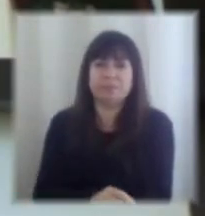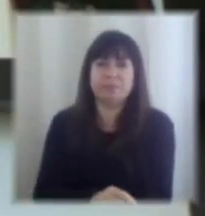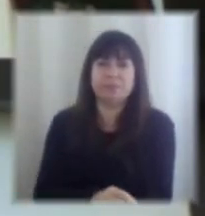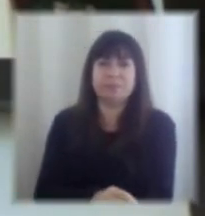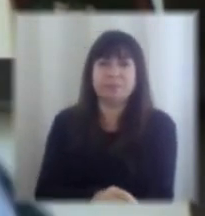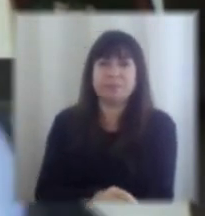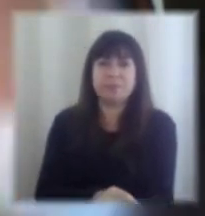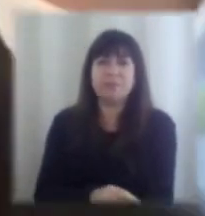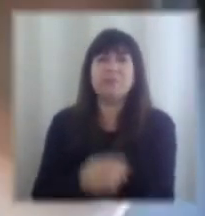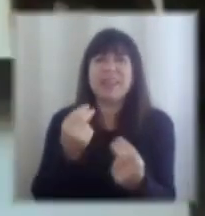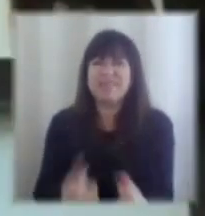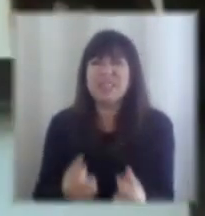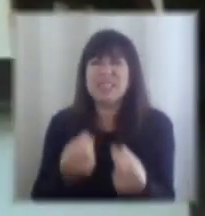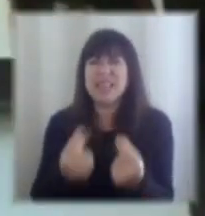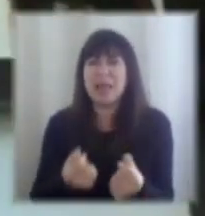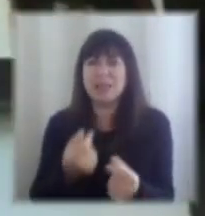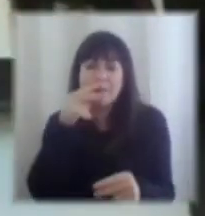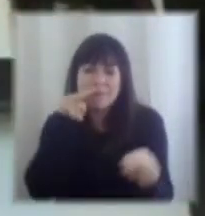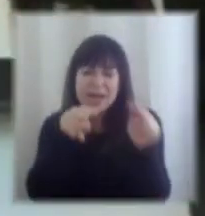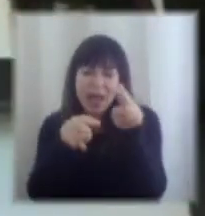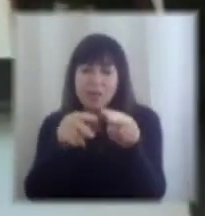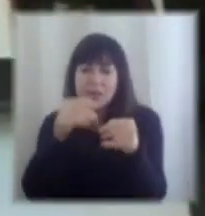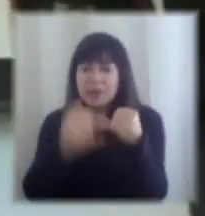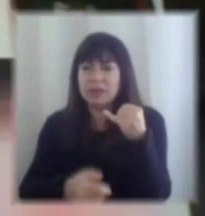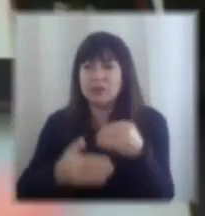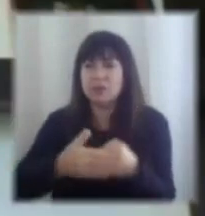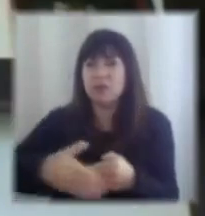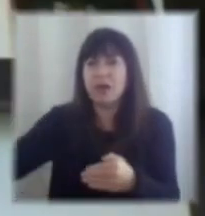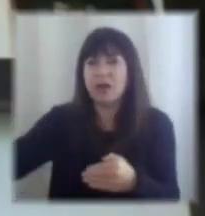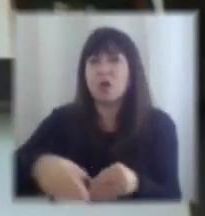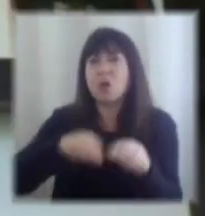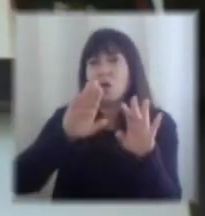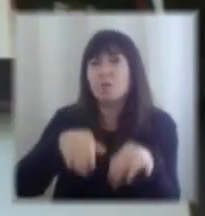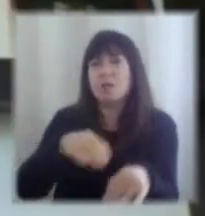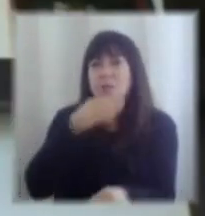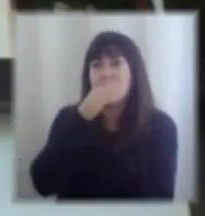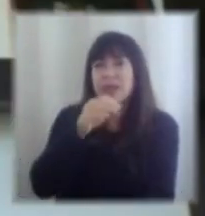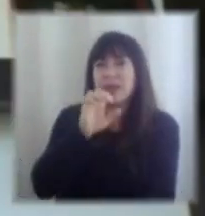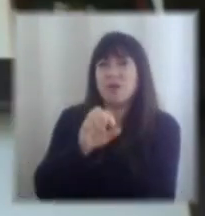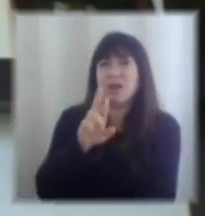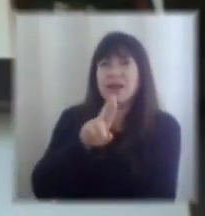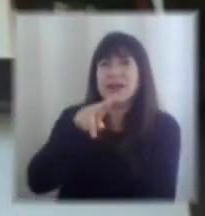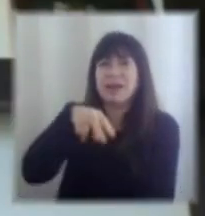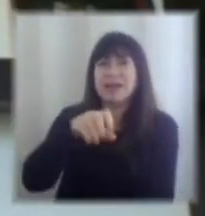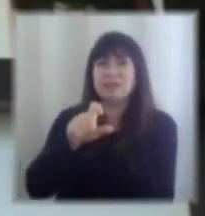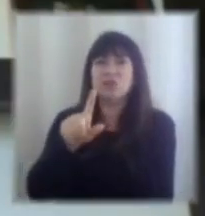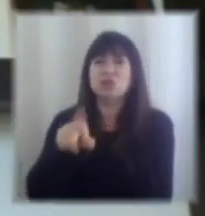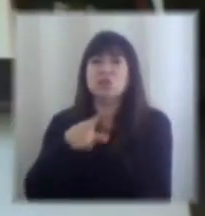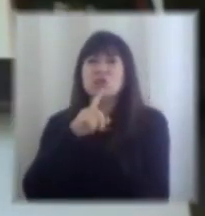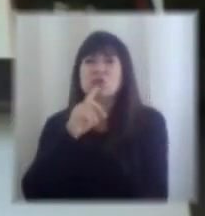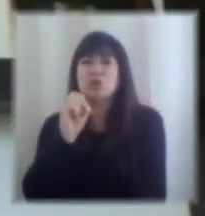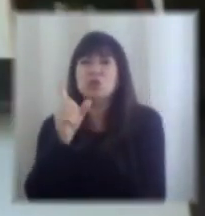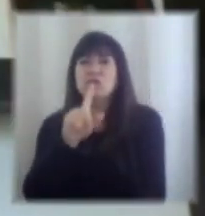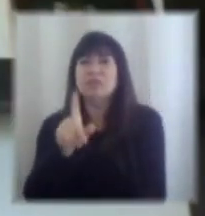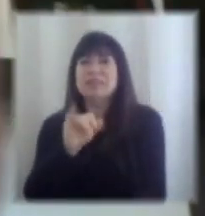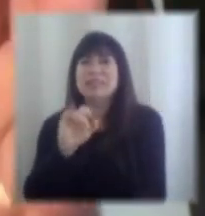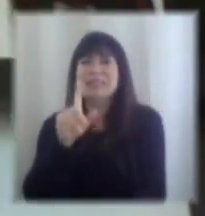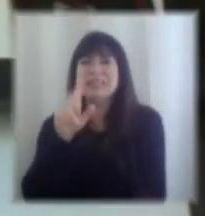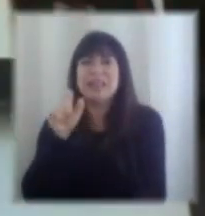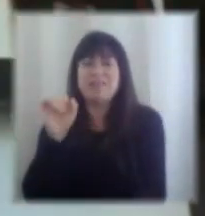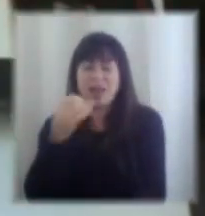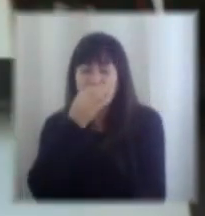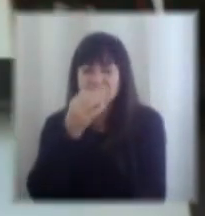eficiente que tenga una mirada a largo plazo lo mismo dijo Ernesto Silva en un conversatorio también que tuvimos donde decía mira el Estado